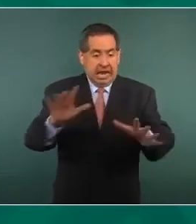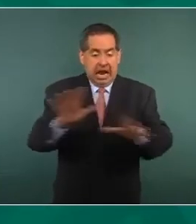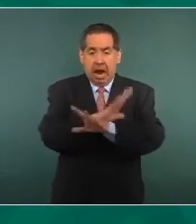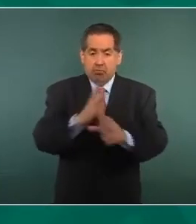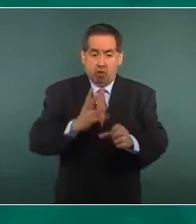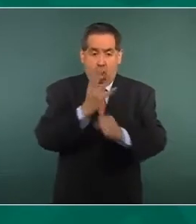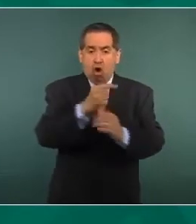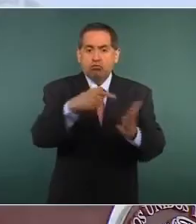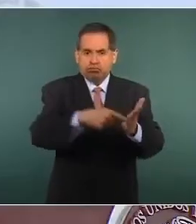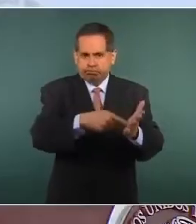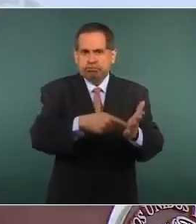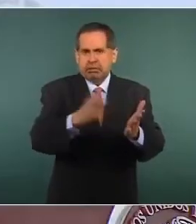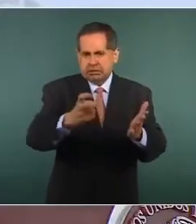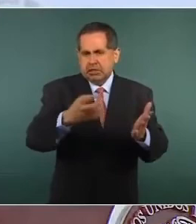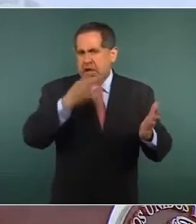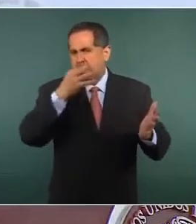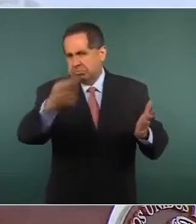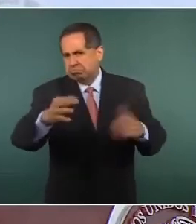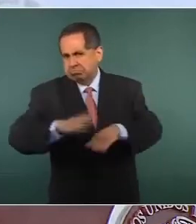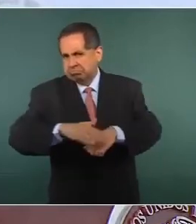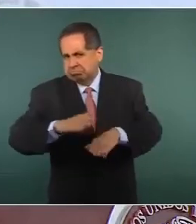eso sí lo puedo